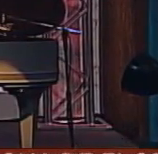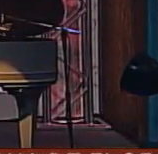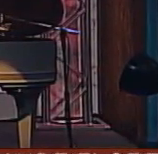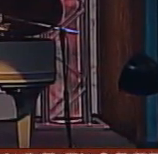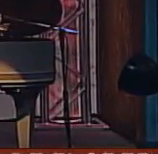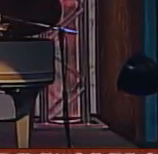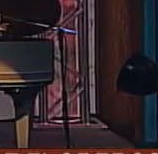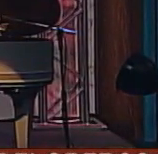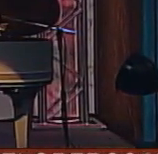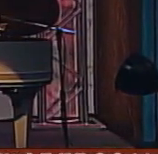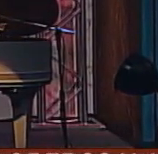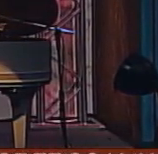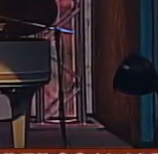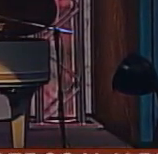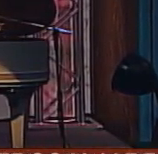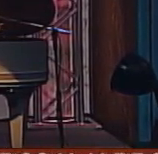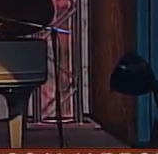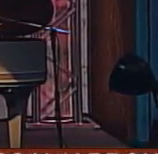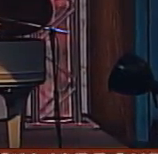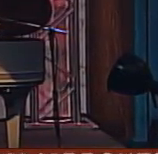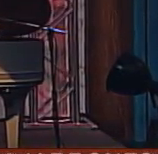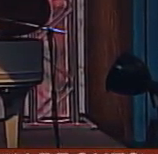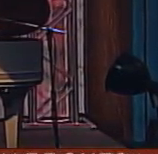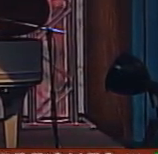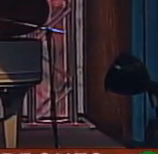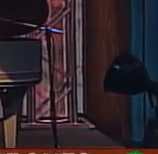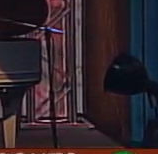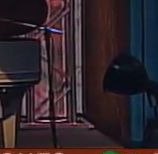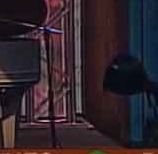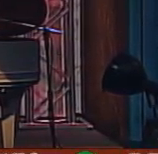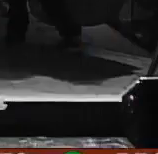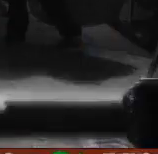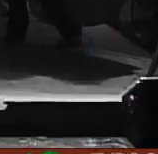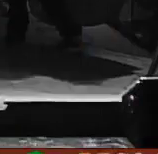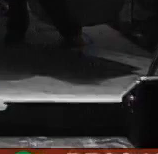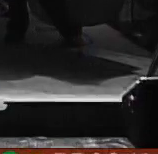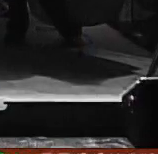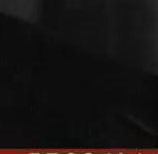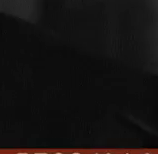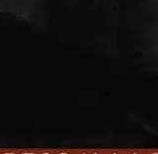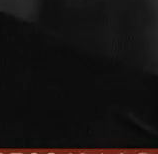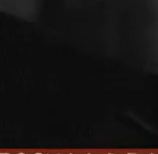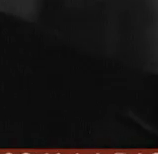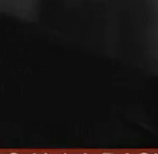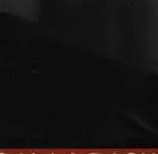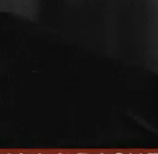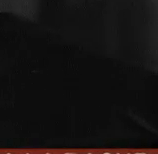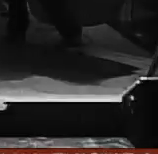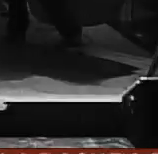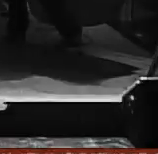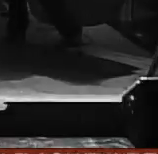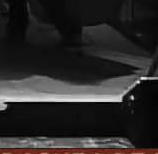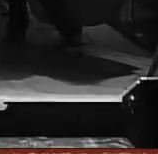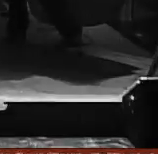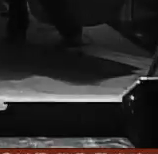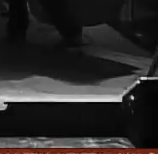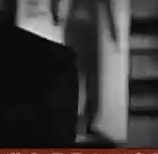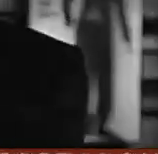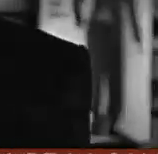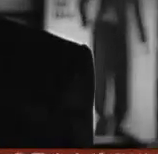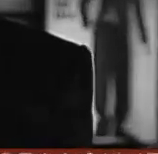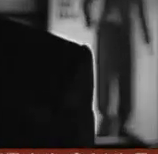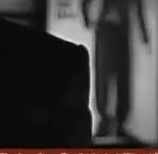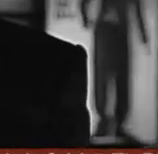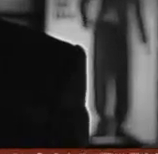este proyecto sin duda alguna vas a traer como bien dices a las nuevas generaciones le vas a poder presentar pues lo que se vivía antes de una manera